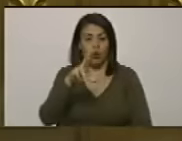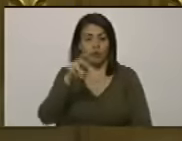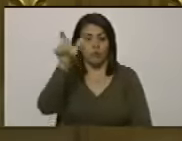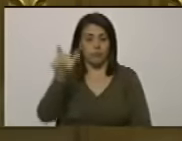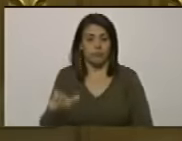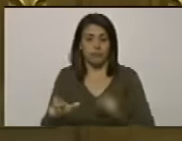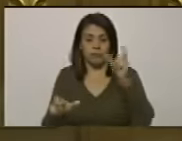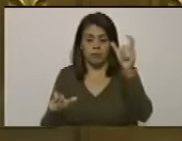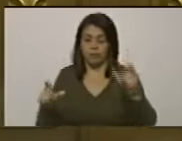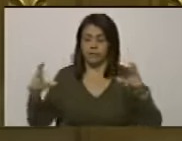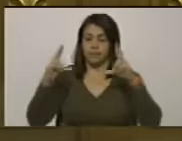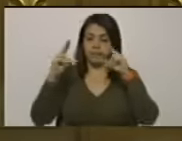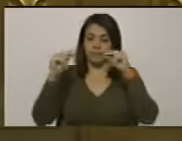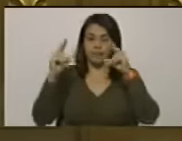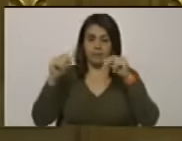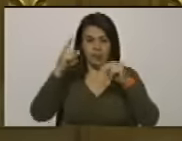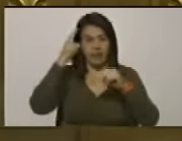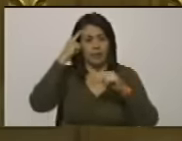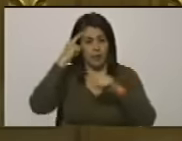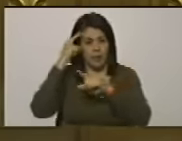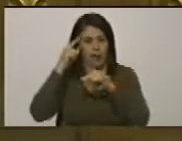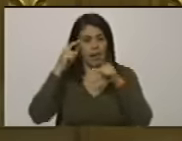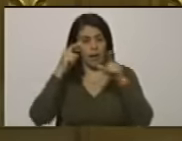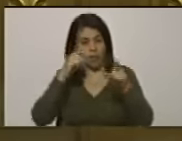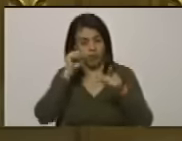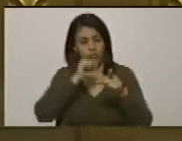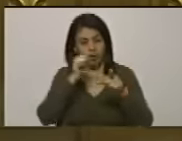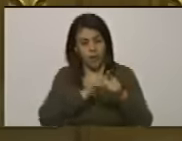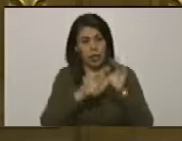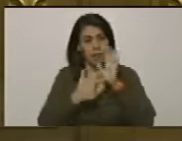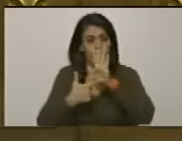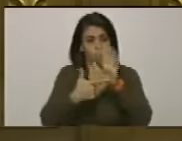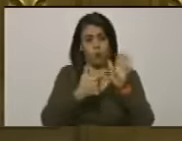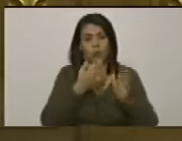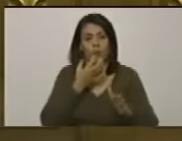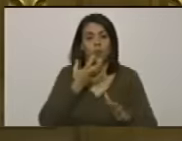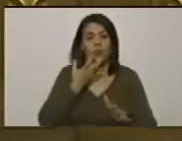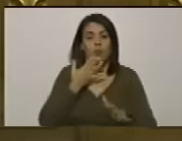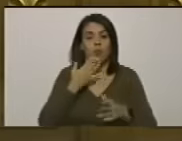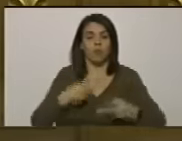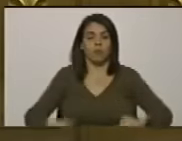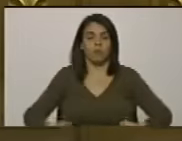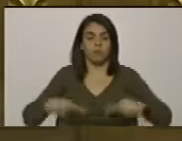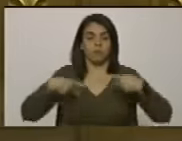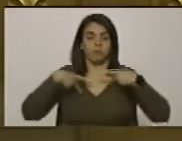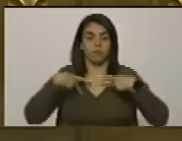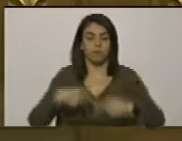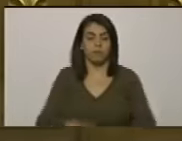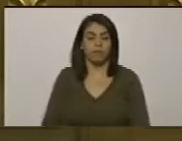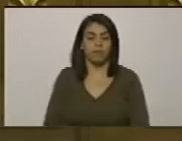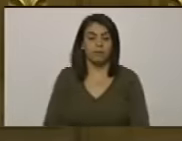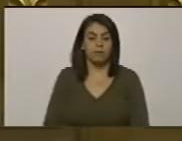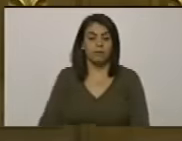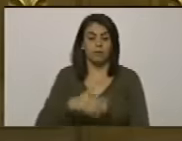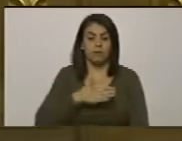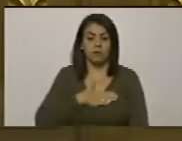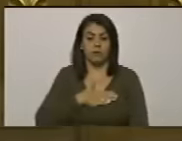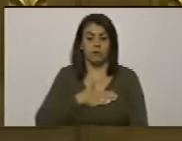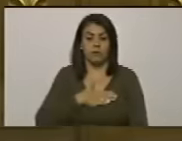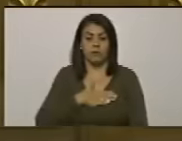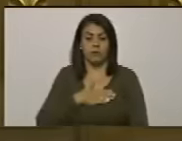persona sabemos de lo que estamos hablando definitivamente un ejemplo de vida a mí me